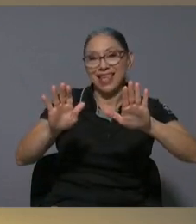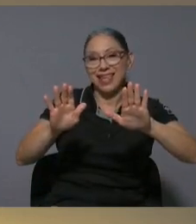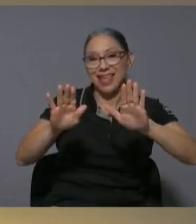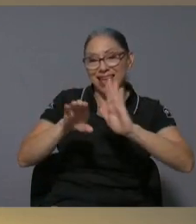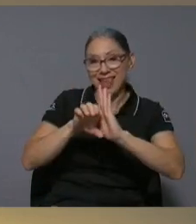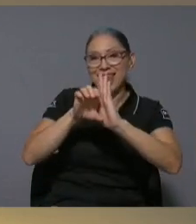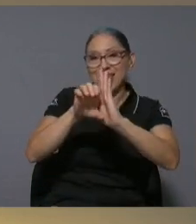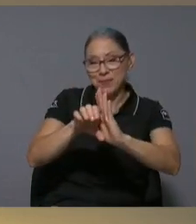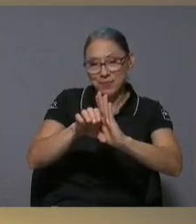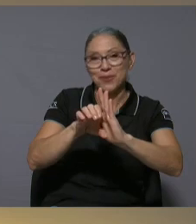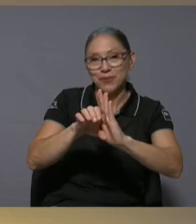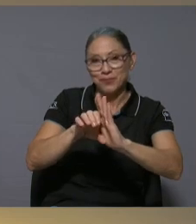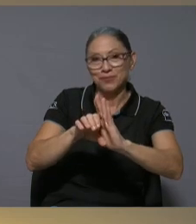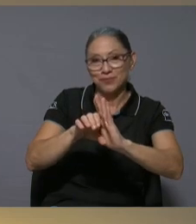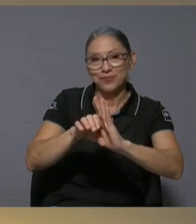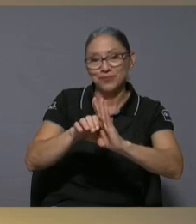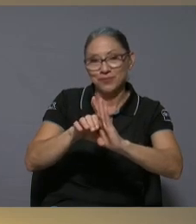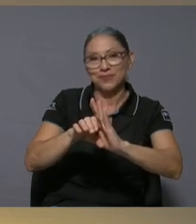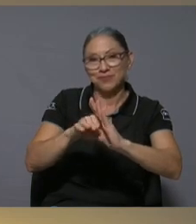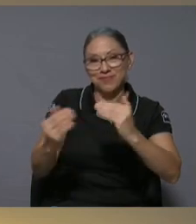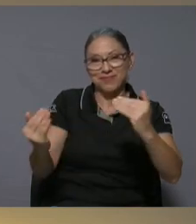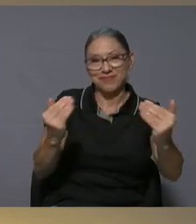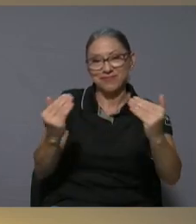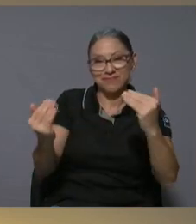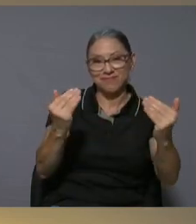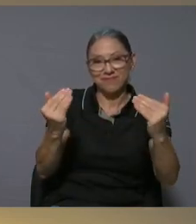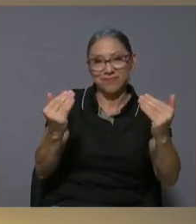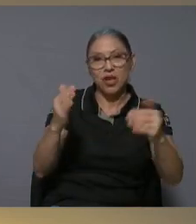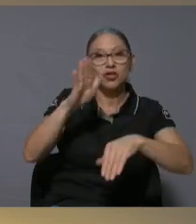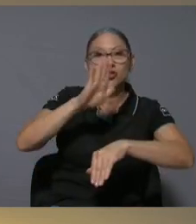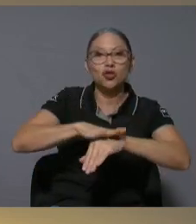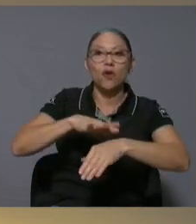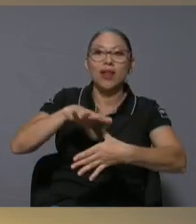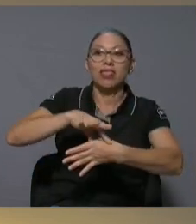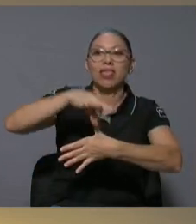ejemplo de del abandono ¿verdad?